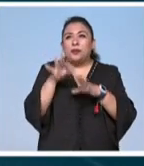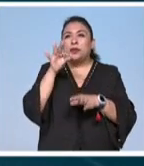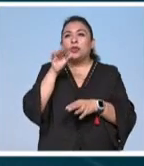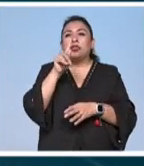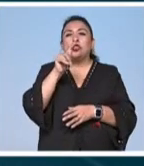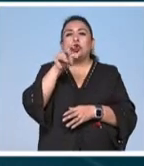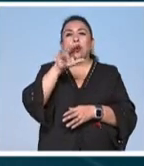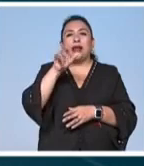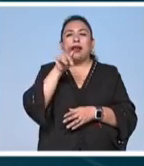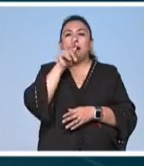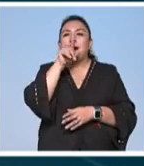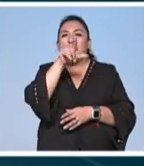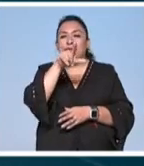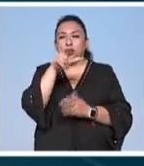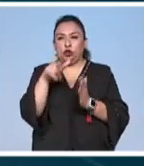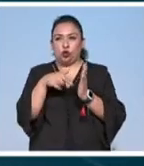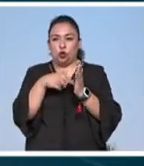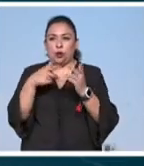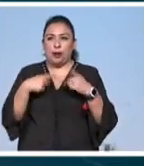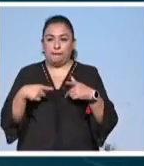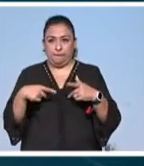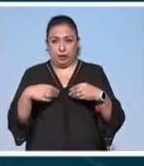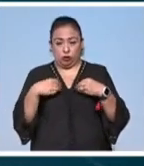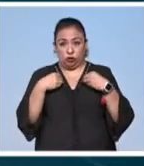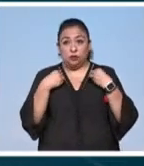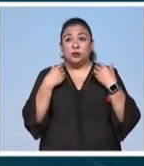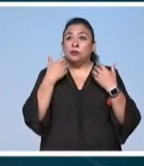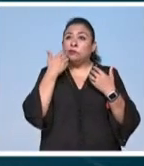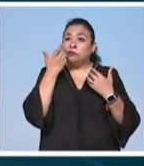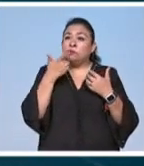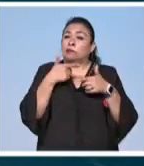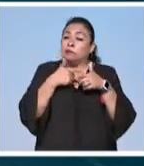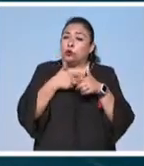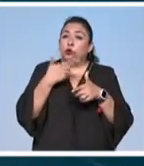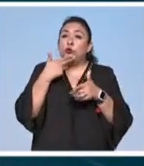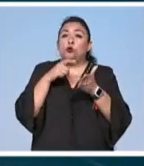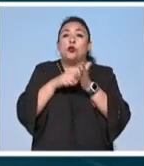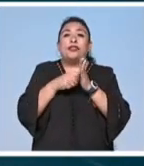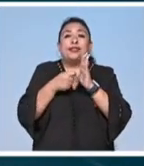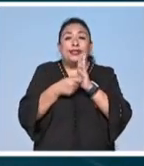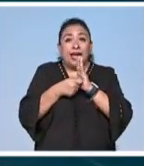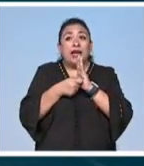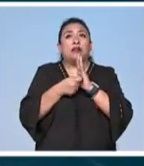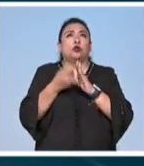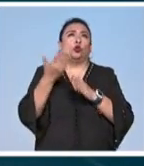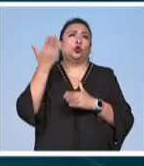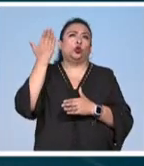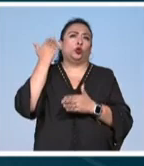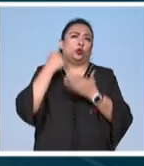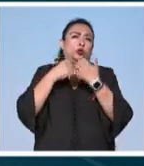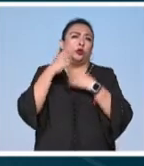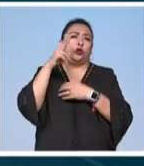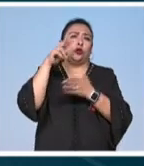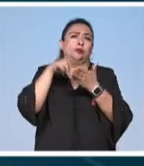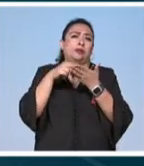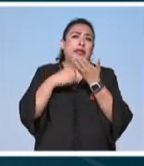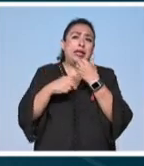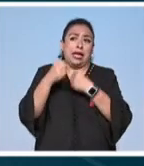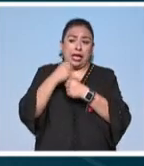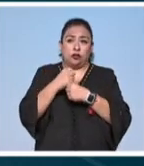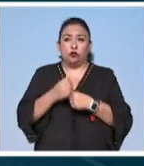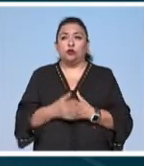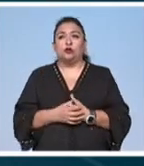tonalá en jalisco un lugar donde los habitantes luchan por conservar esta técnica alfarera que ha existido desde hace más de dos mil años